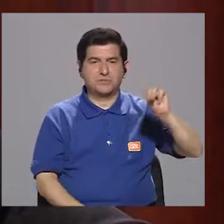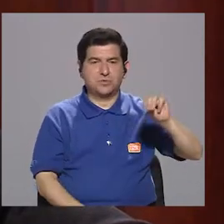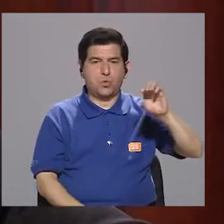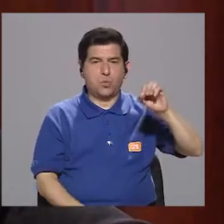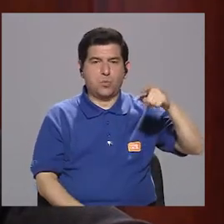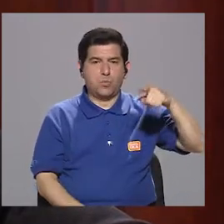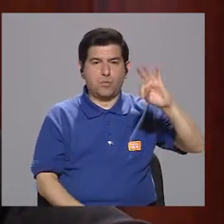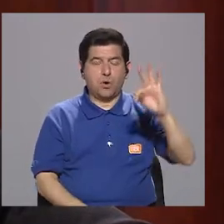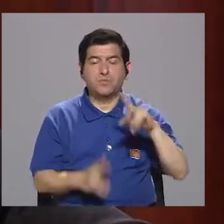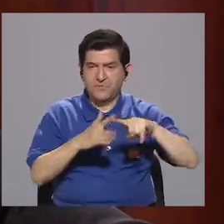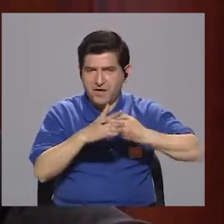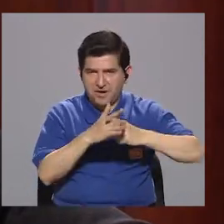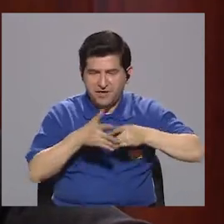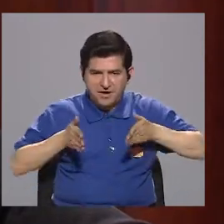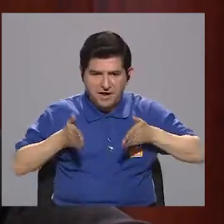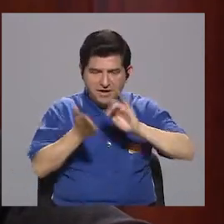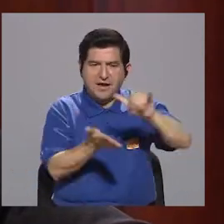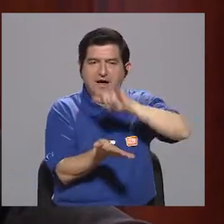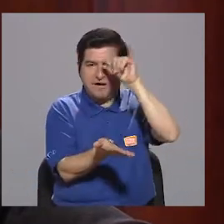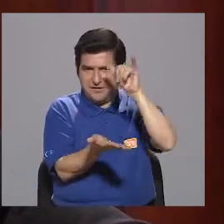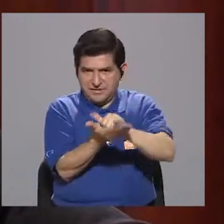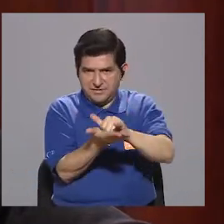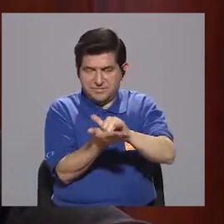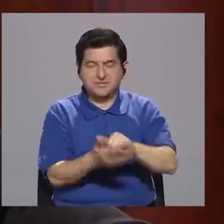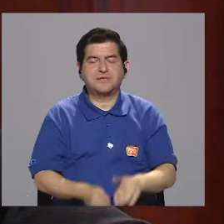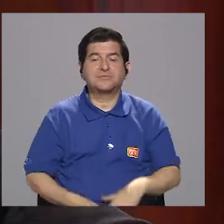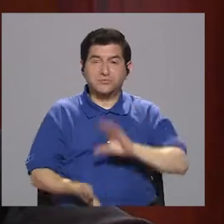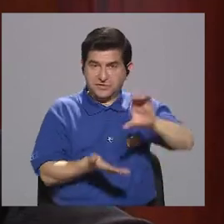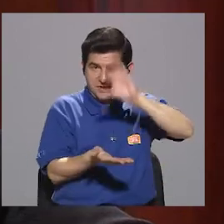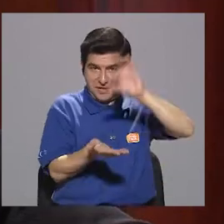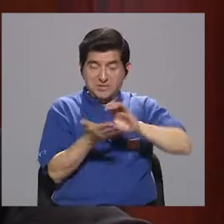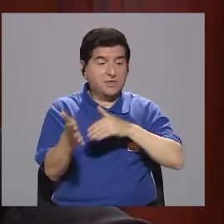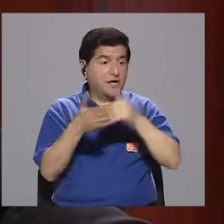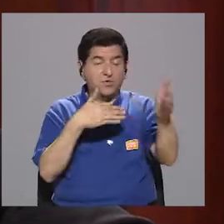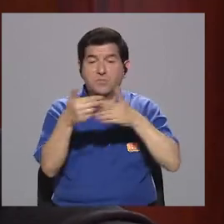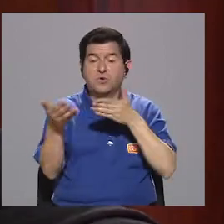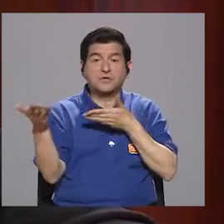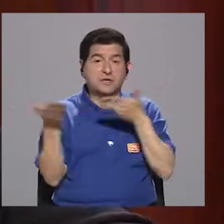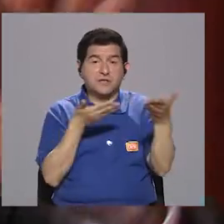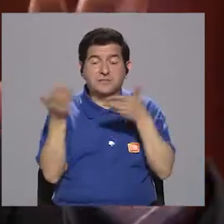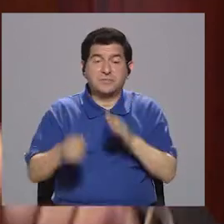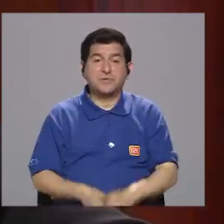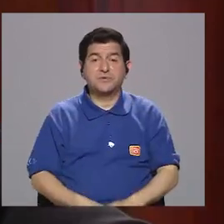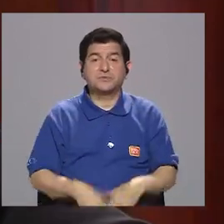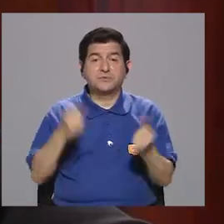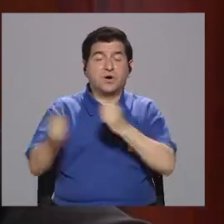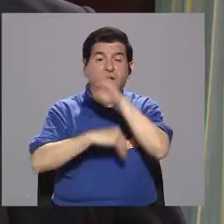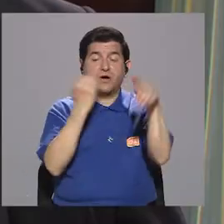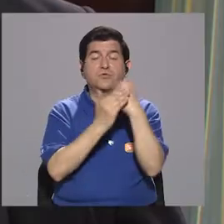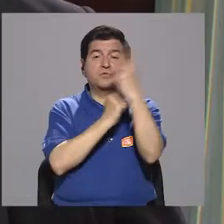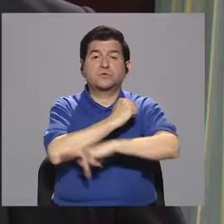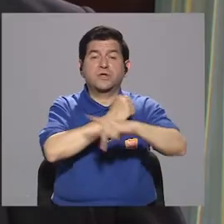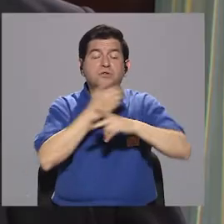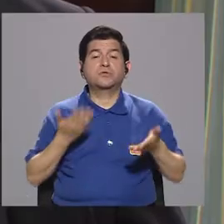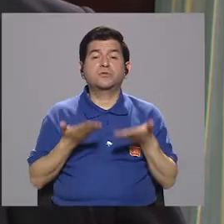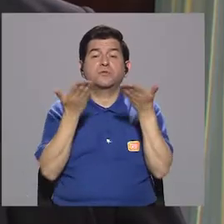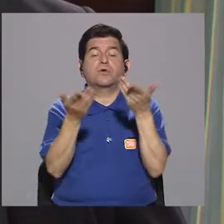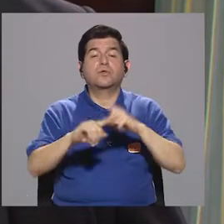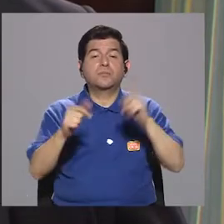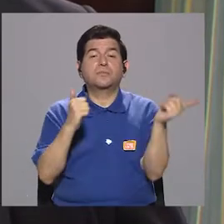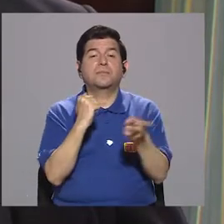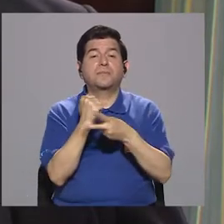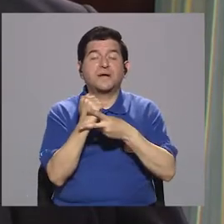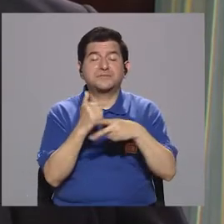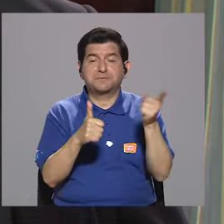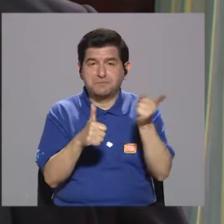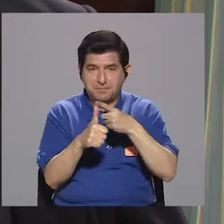en el mantenimiento de la red de la ciudad capital, a pesar de que es una red que le da servicios a carros de todo el país. Sin embargo, por